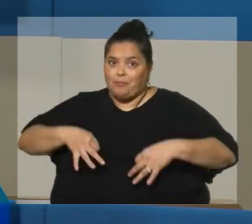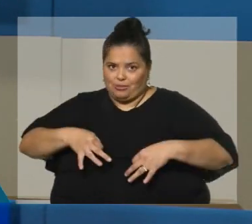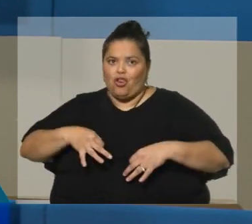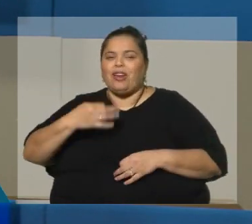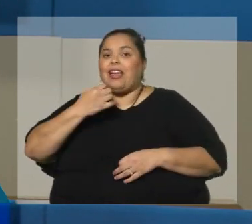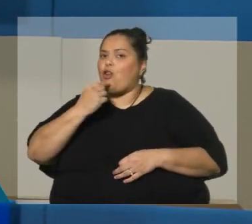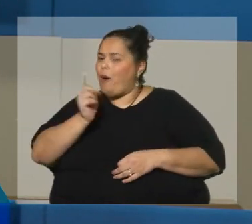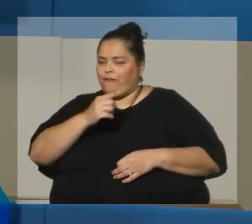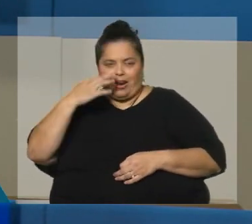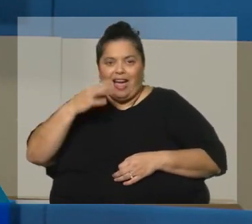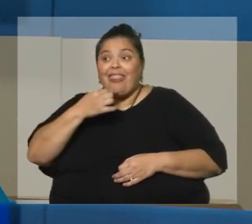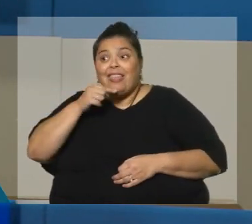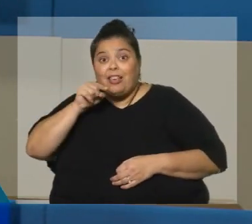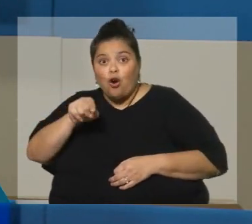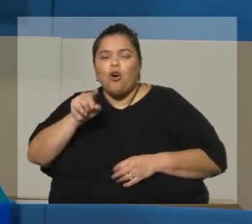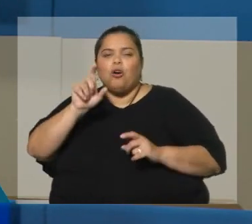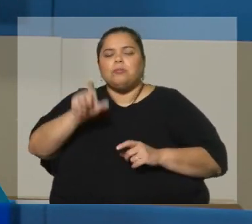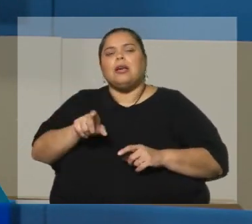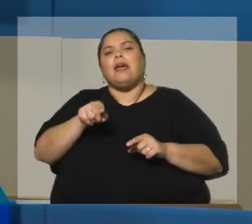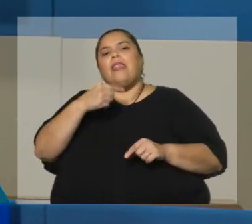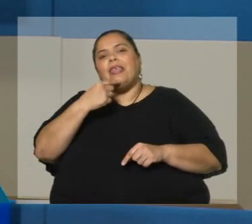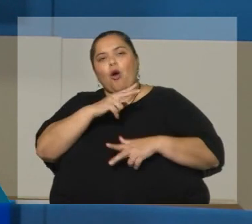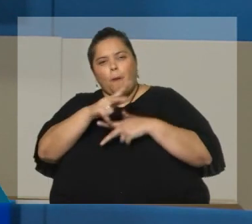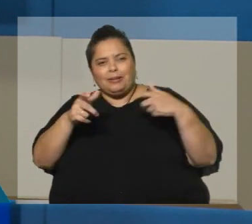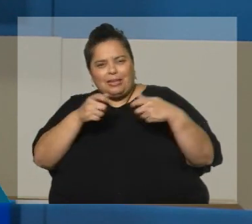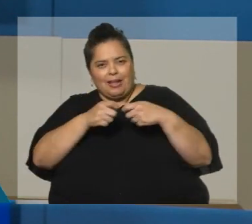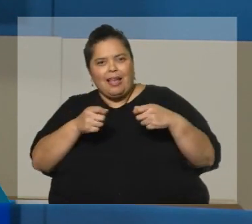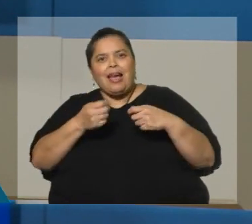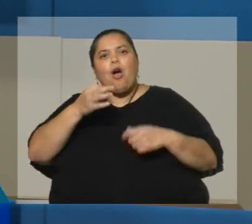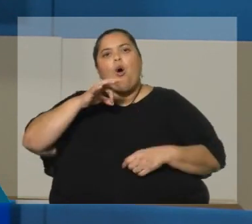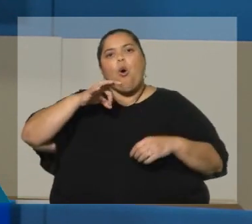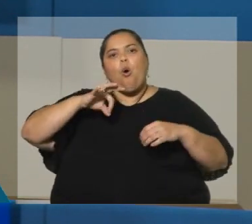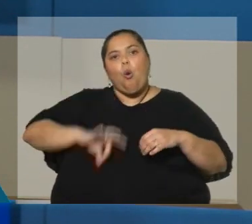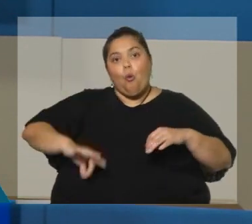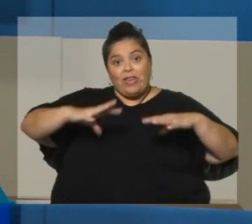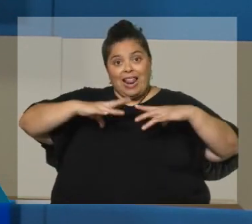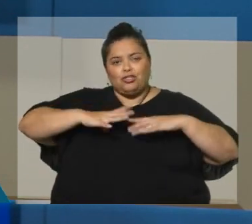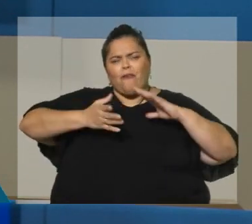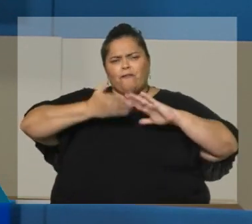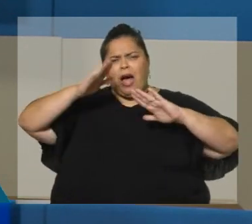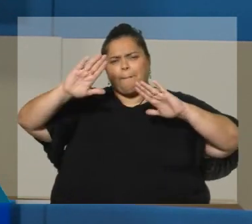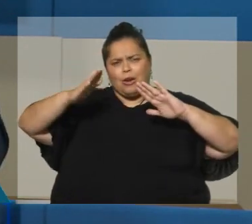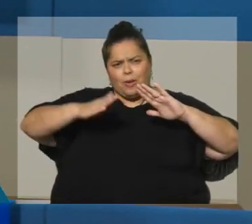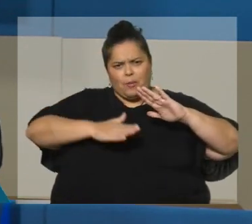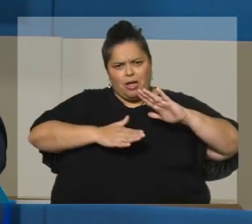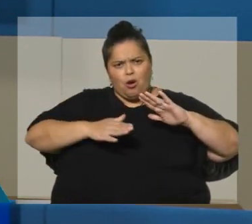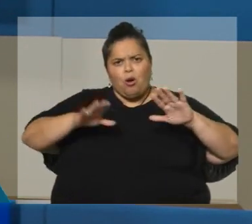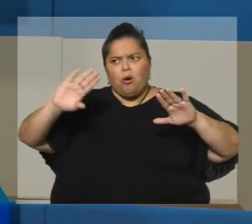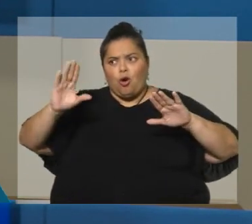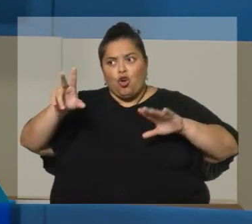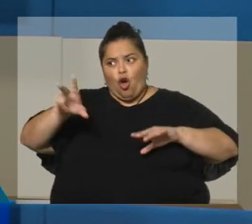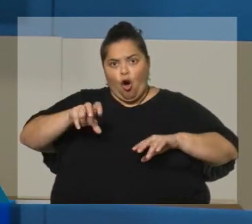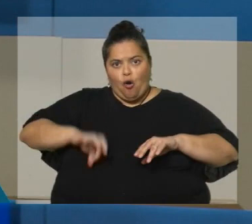van a reducirse. Está demostrado por los servicios actuariales oficiales, los mismos